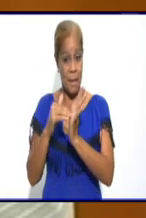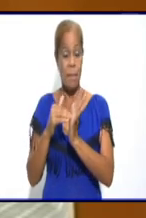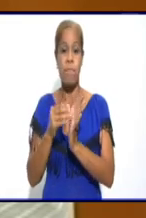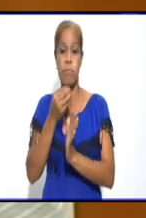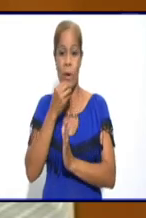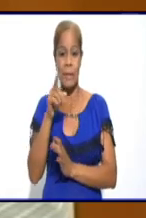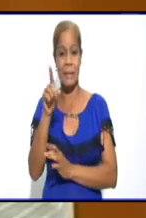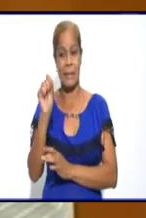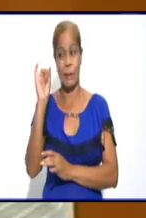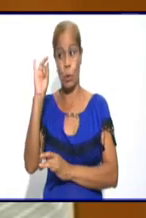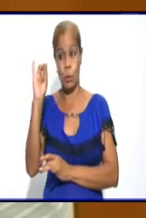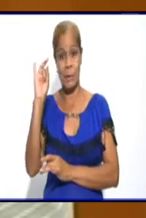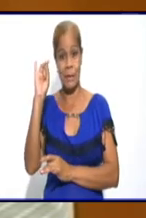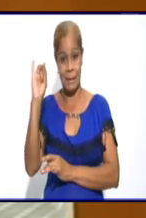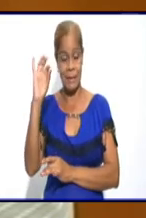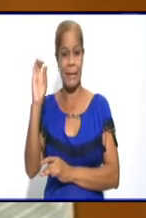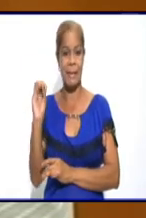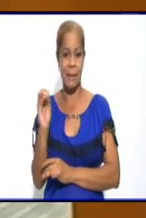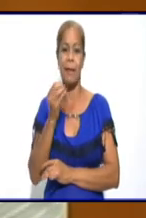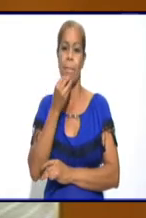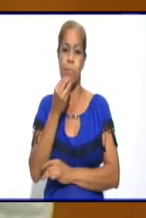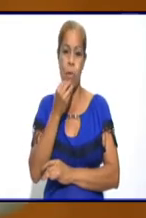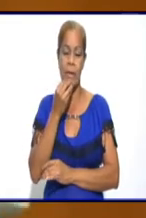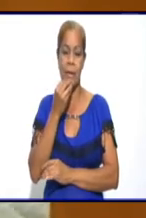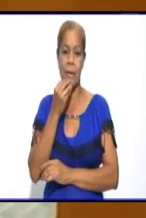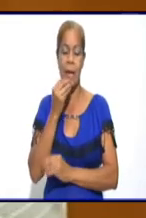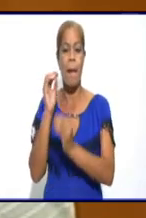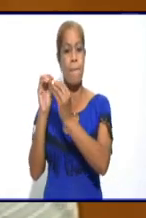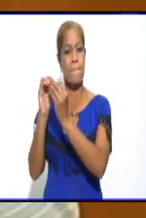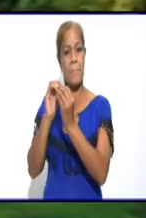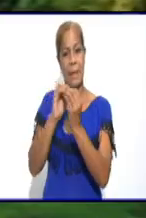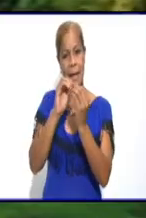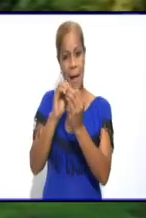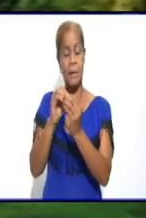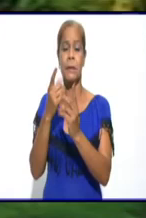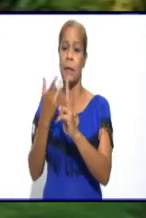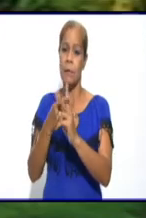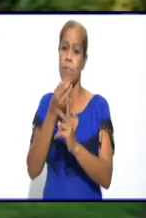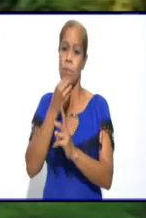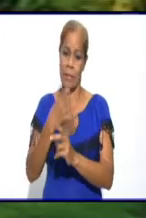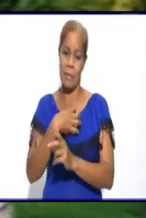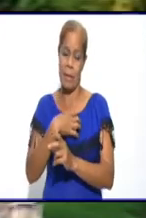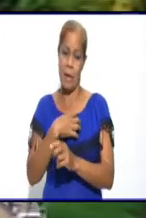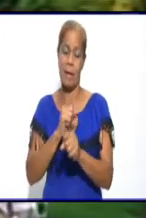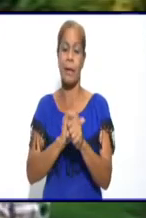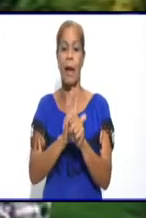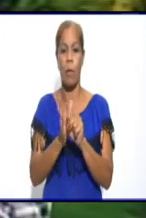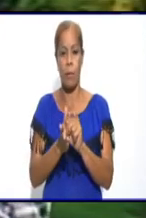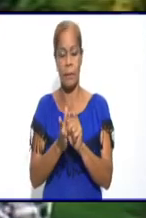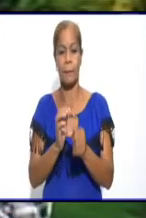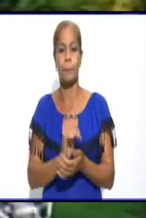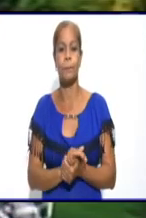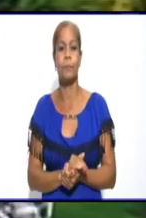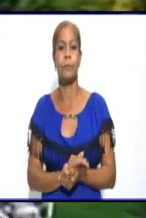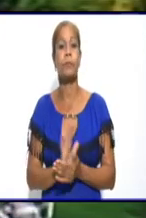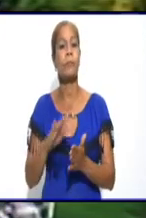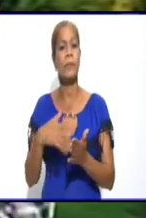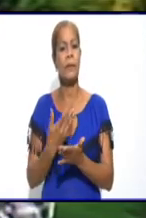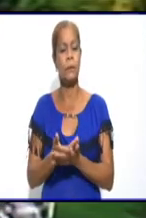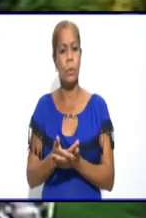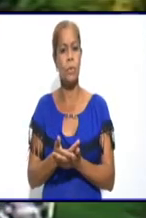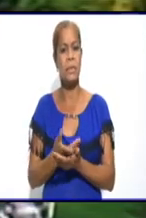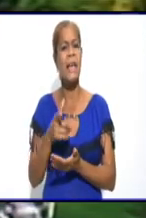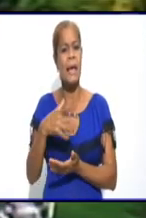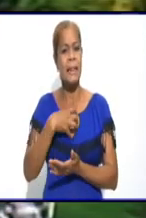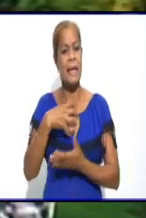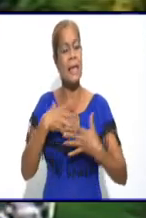tasa que dice que es un bajo riesgo, o sea, se mantiene el riesgo alto. Guarda relación el hecho de tener estas tasas y